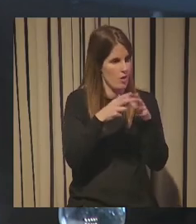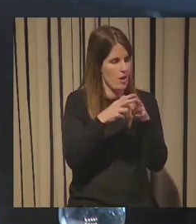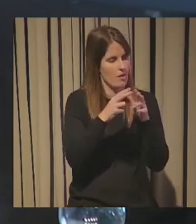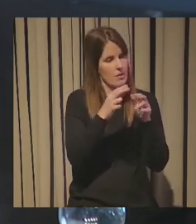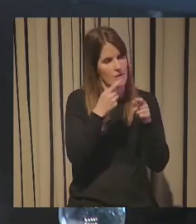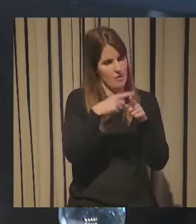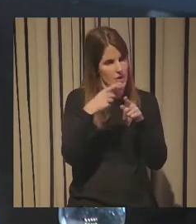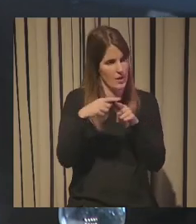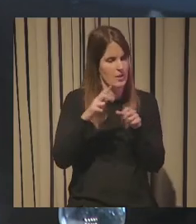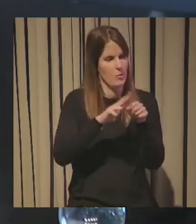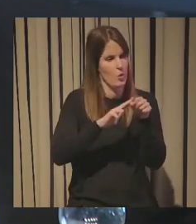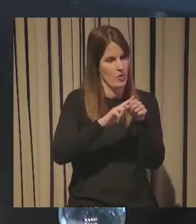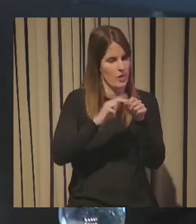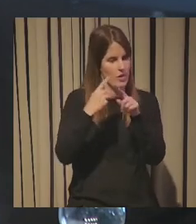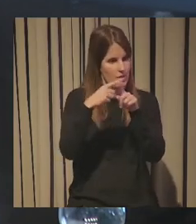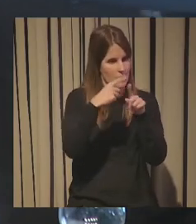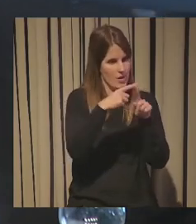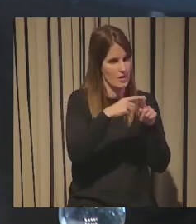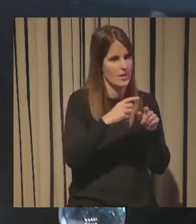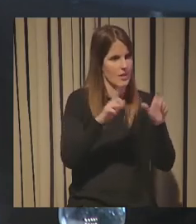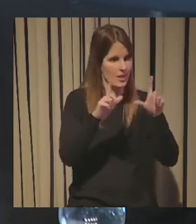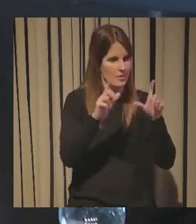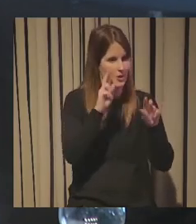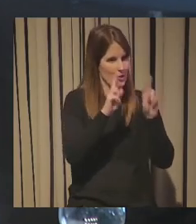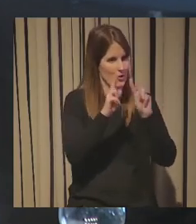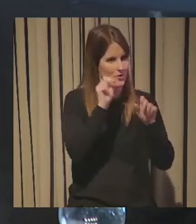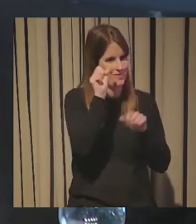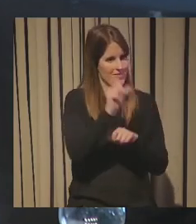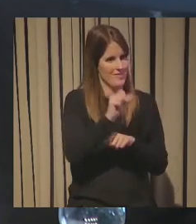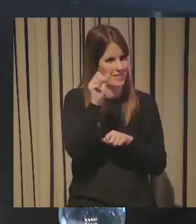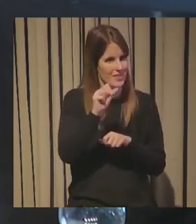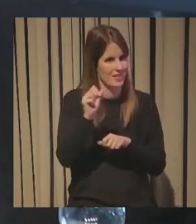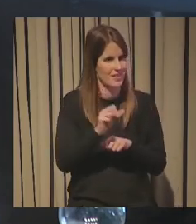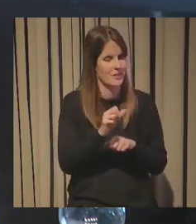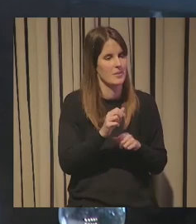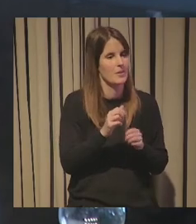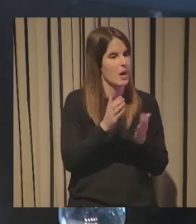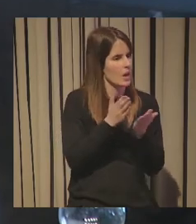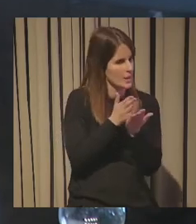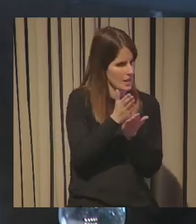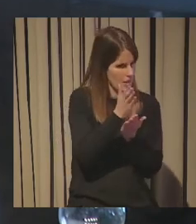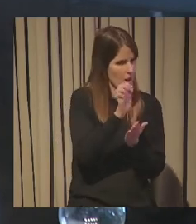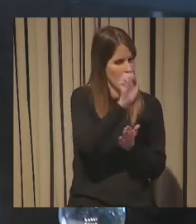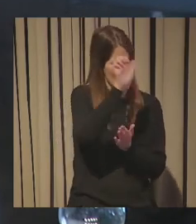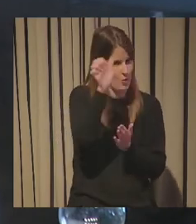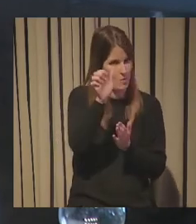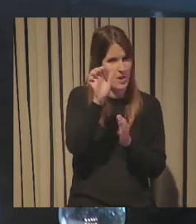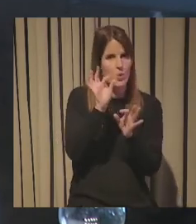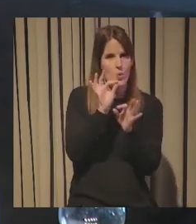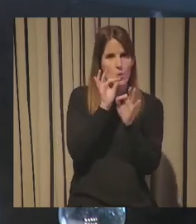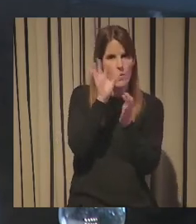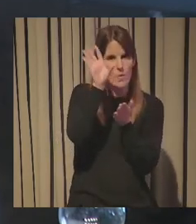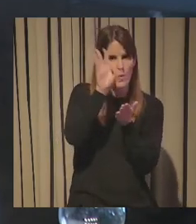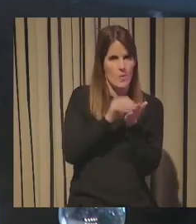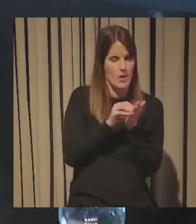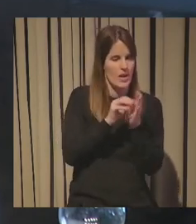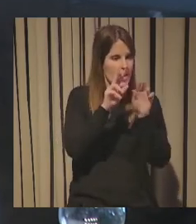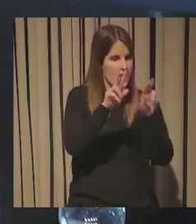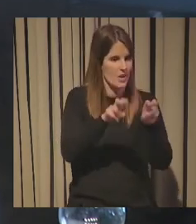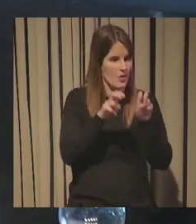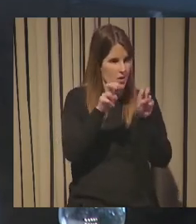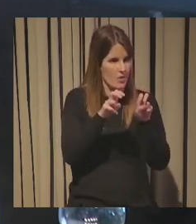provincias tal tal viendo la televisión era una tendencia europea era muy innovador